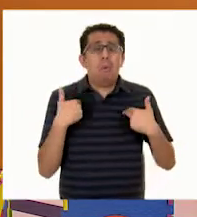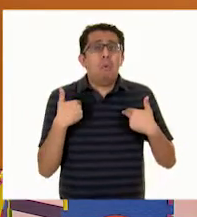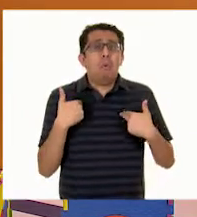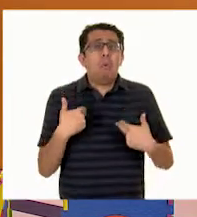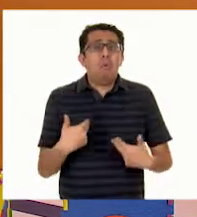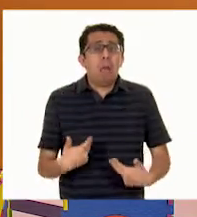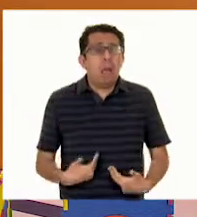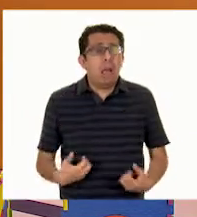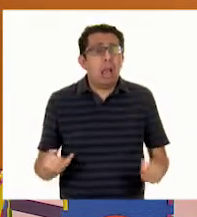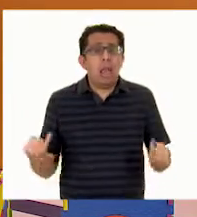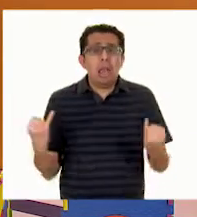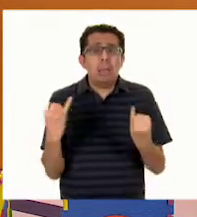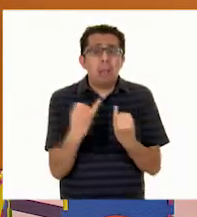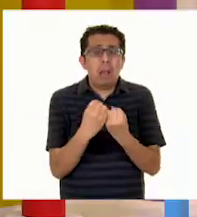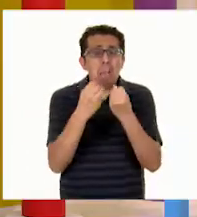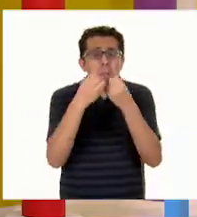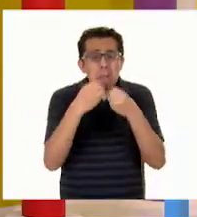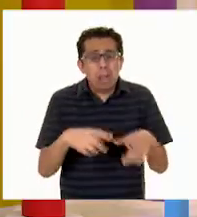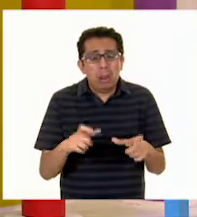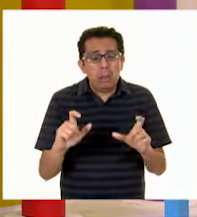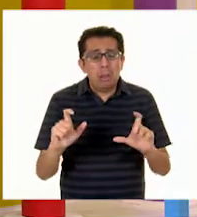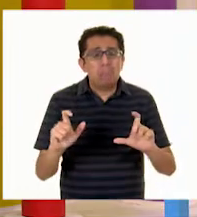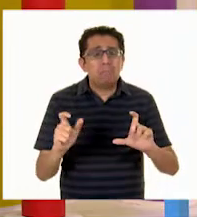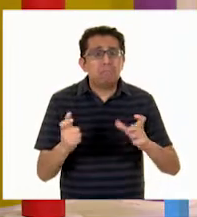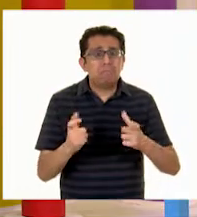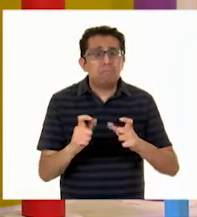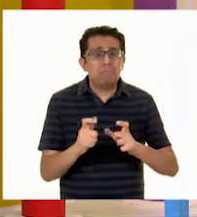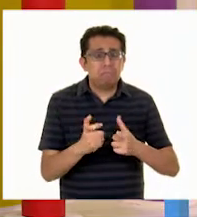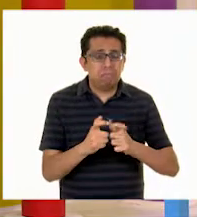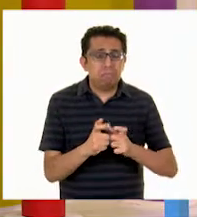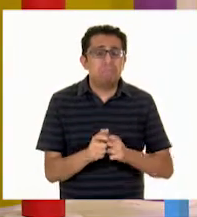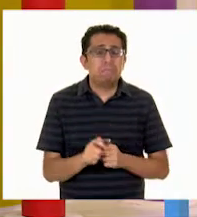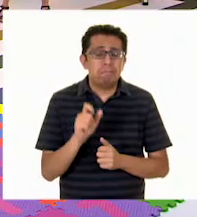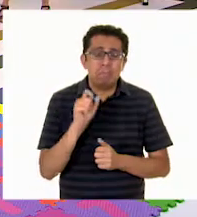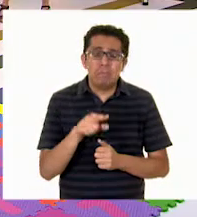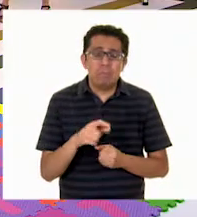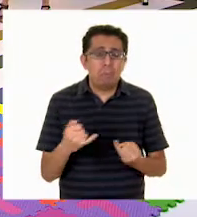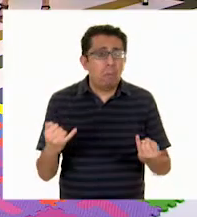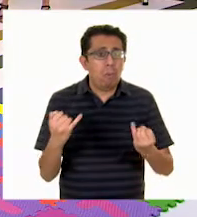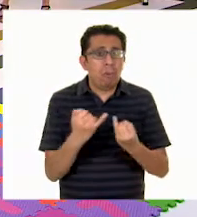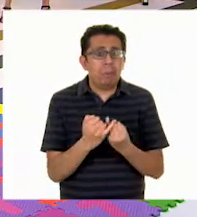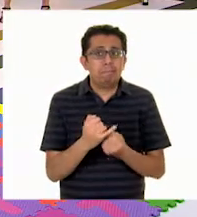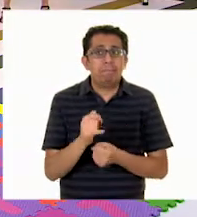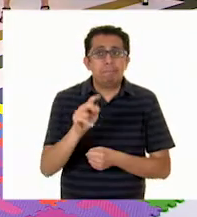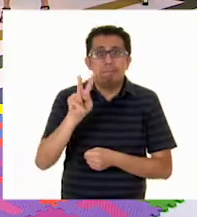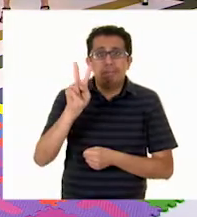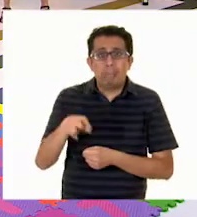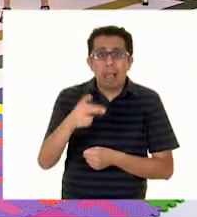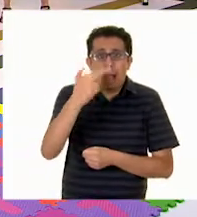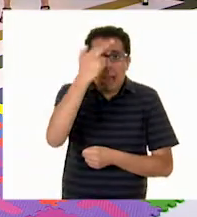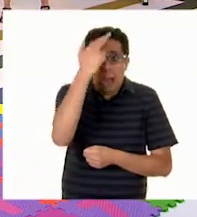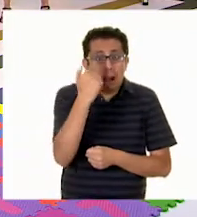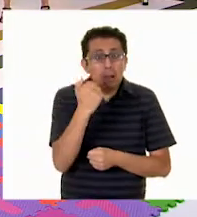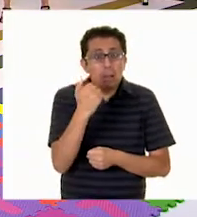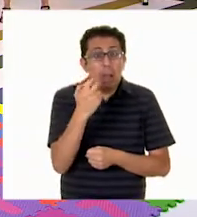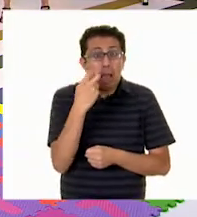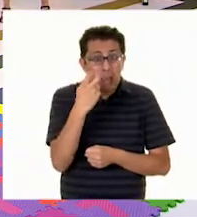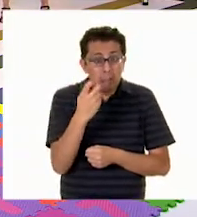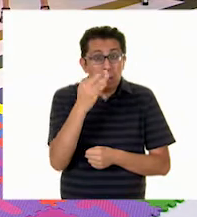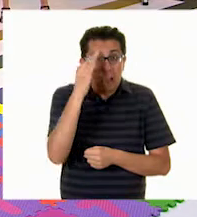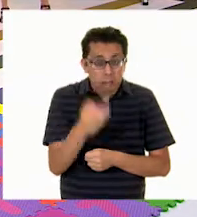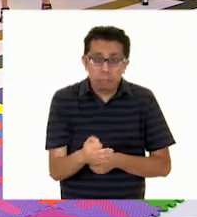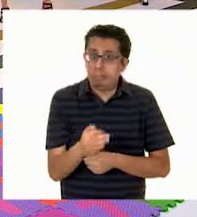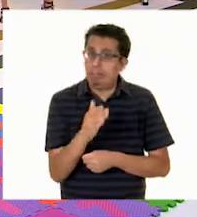disminuye. Sí. Es una pérdida para la humanidad. Eso es muy cierto. Sí, y no podemos permitir que se vayan.